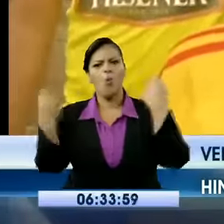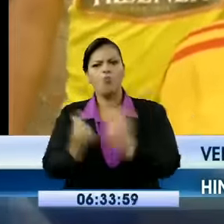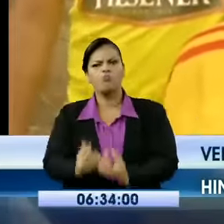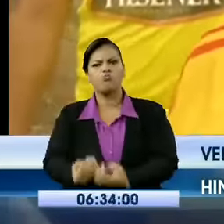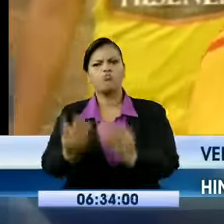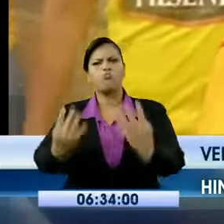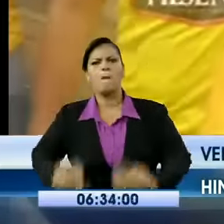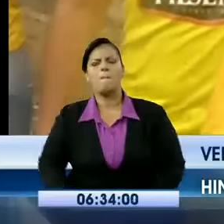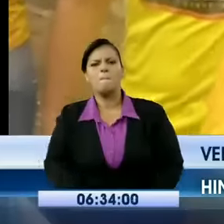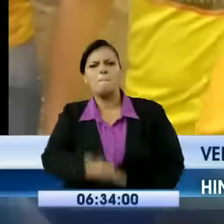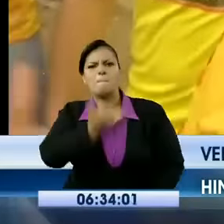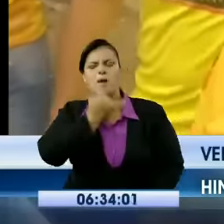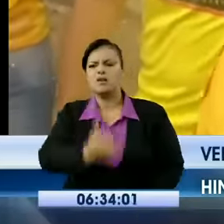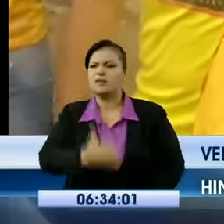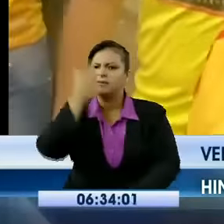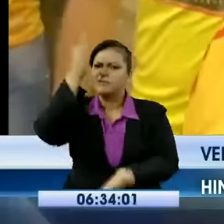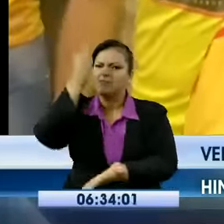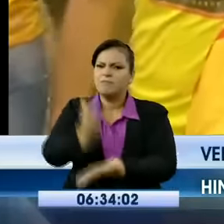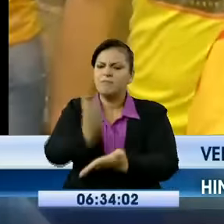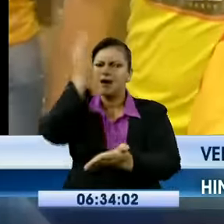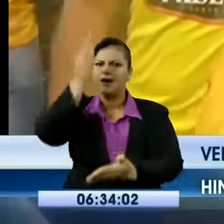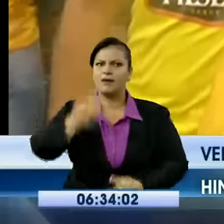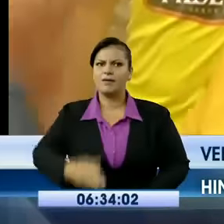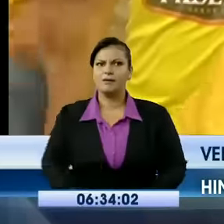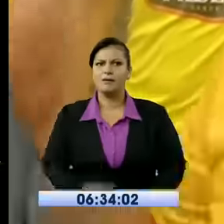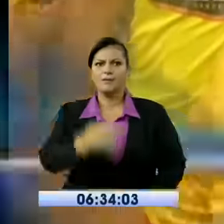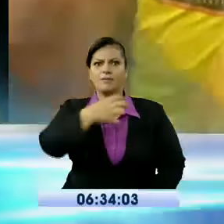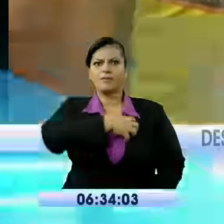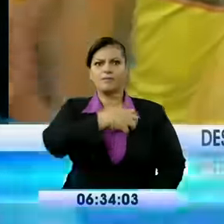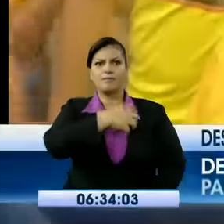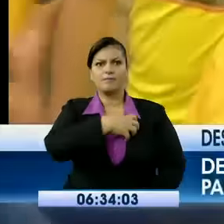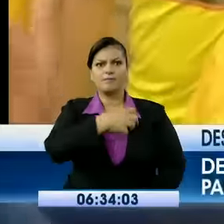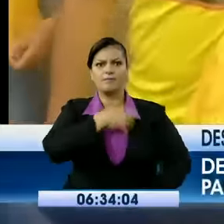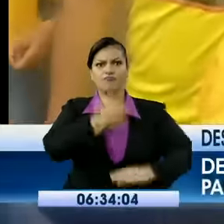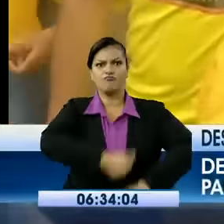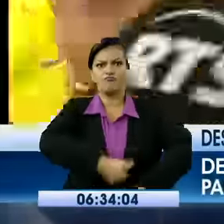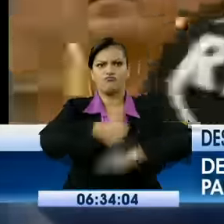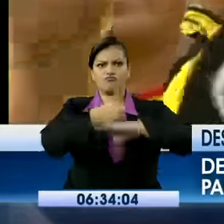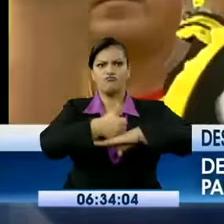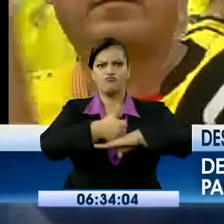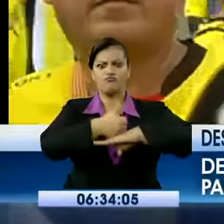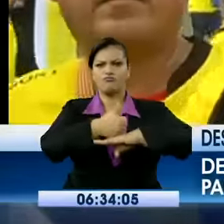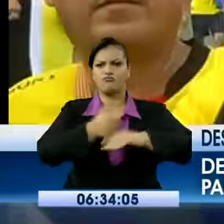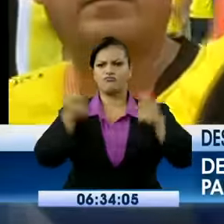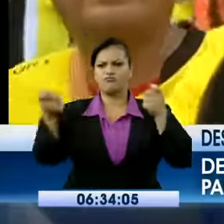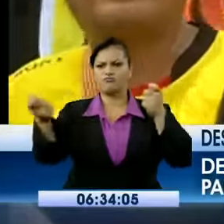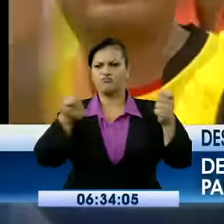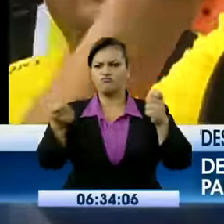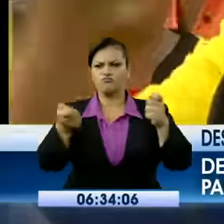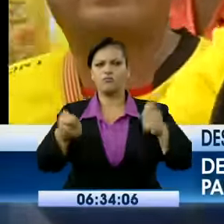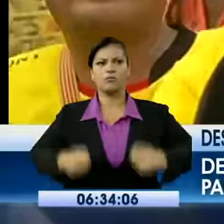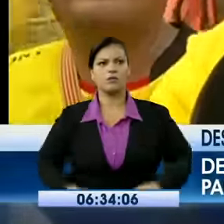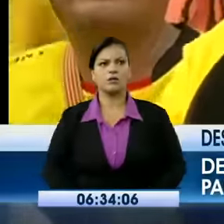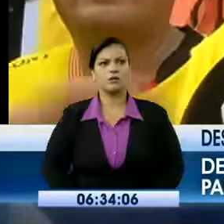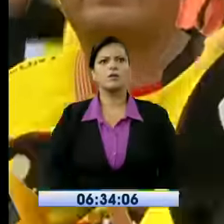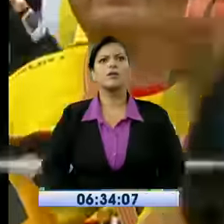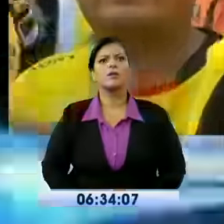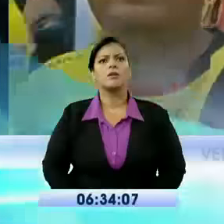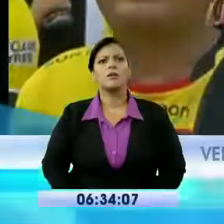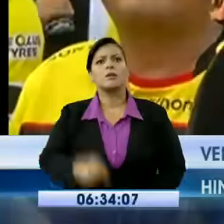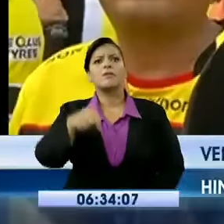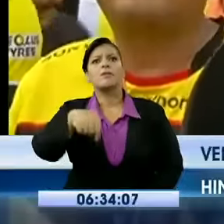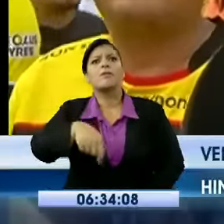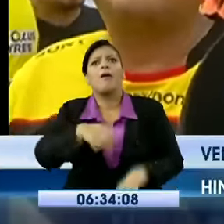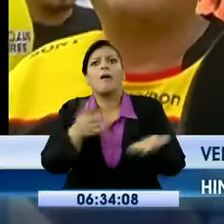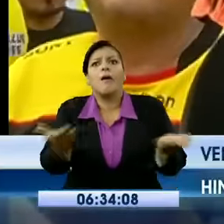ya tiene que... Barcelona tiene que poner mano dura y terminar porque ahí se mete cualquier gente. Barcelona fue el próximo partido local. Una semana no entra la